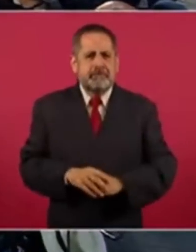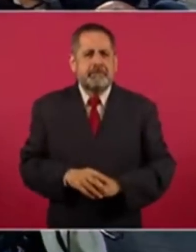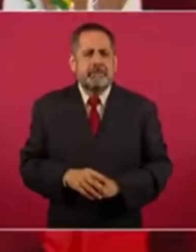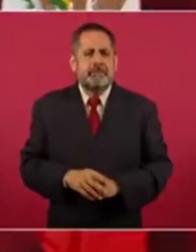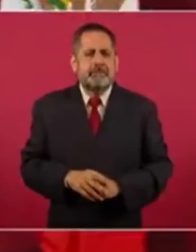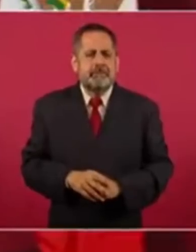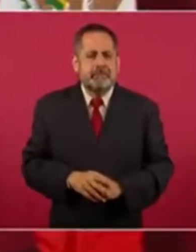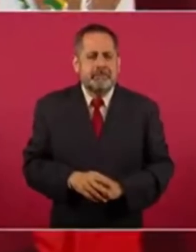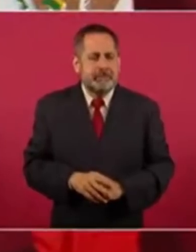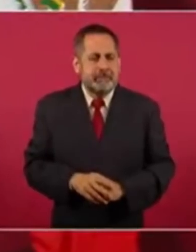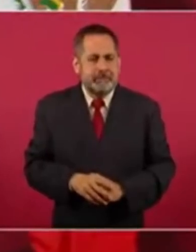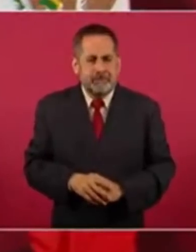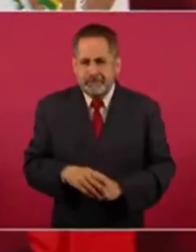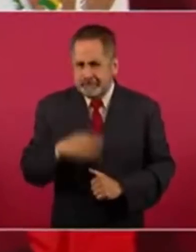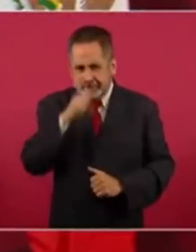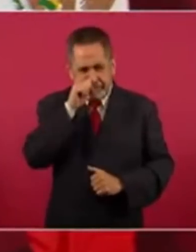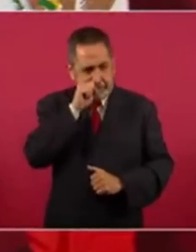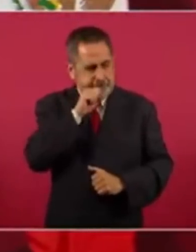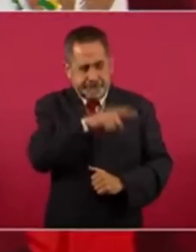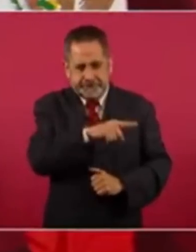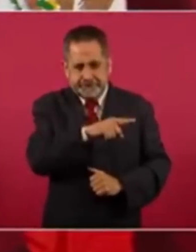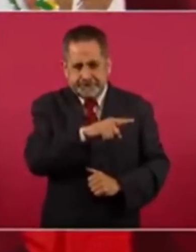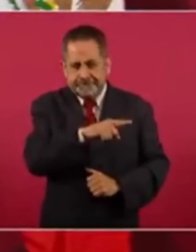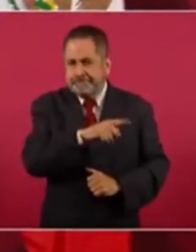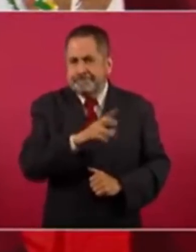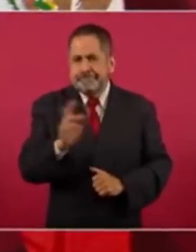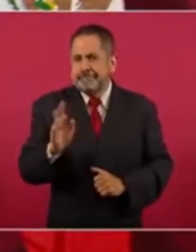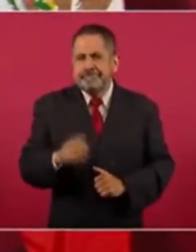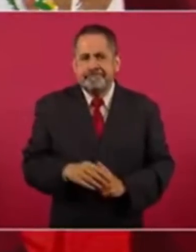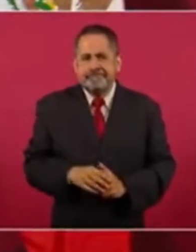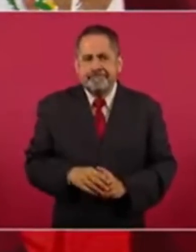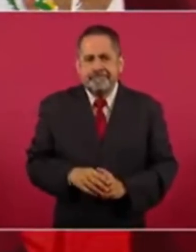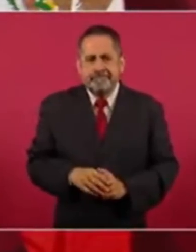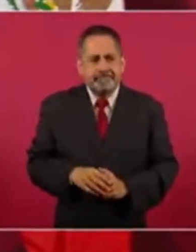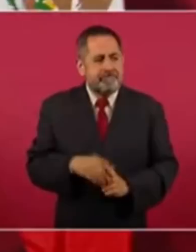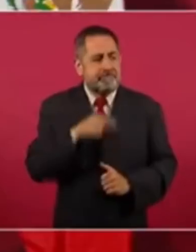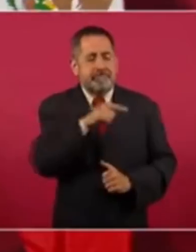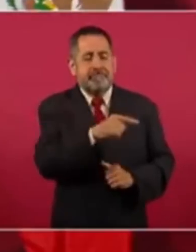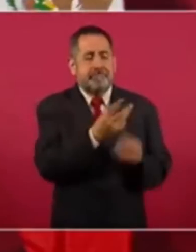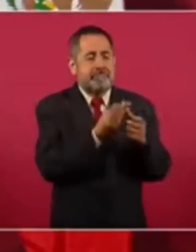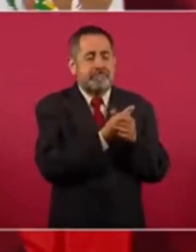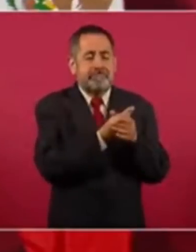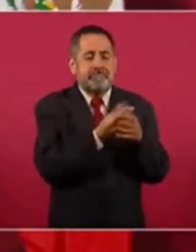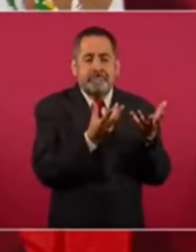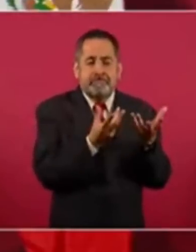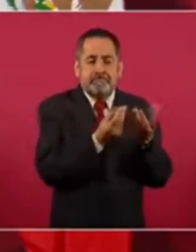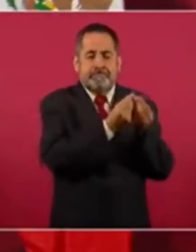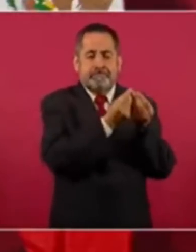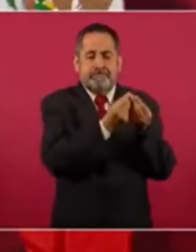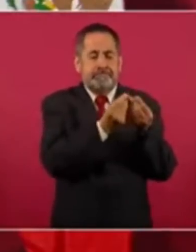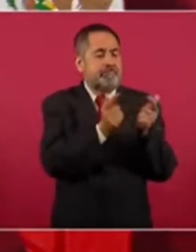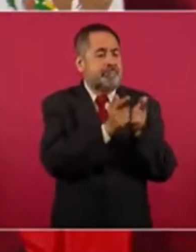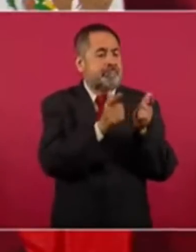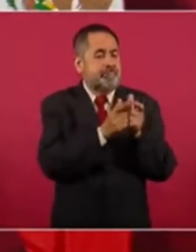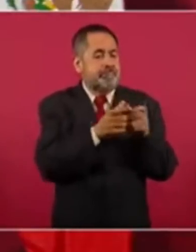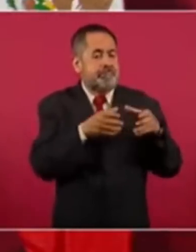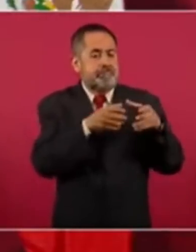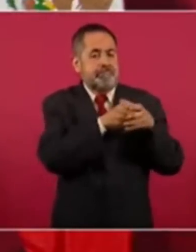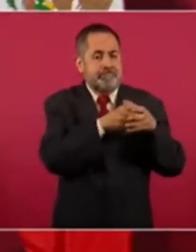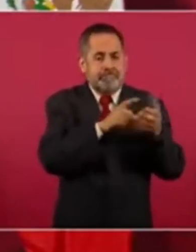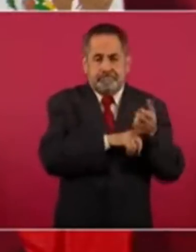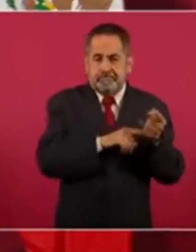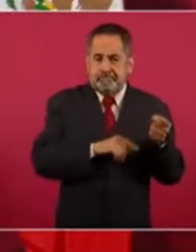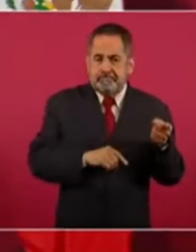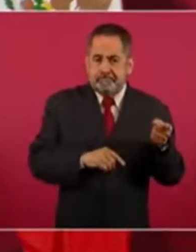es también de los que forman el grupo no